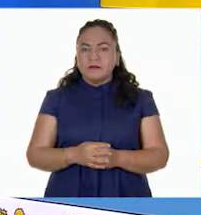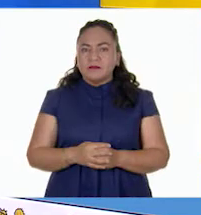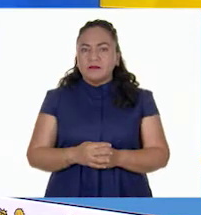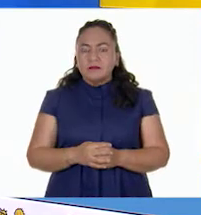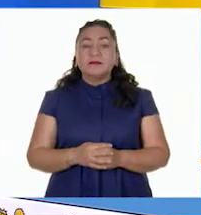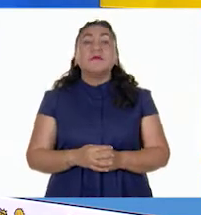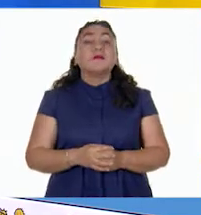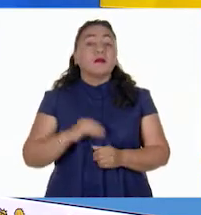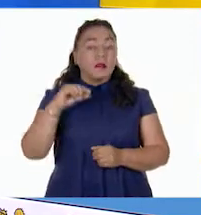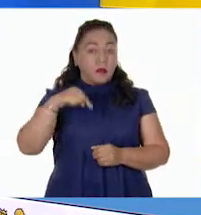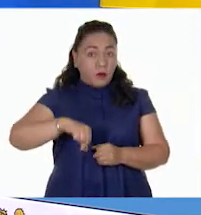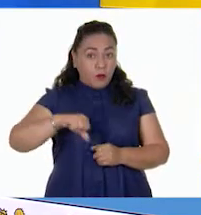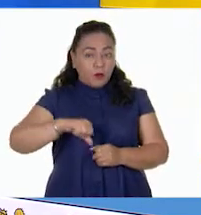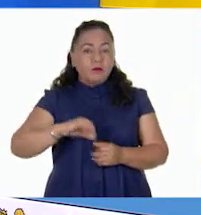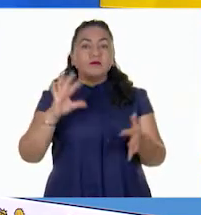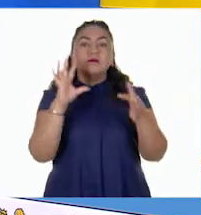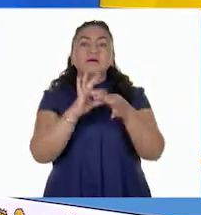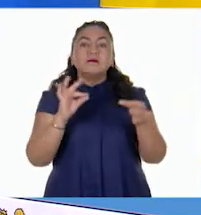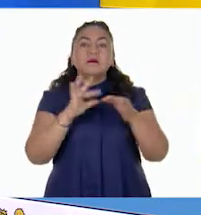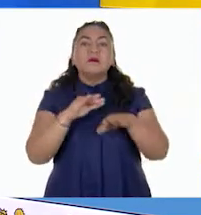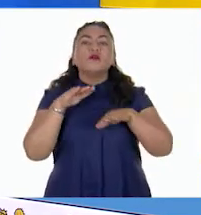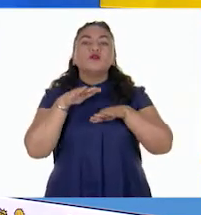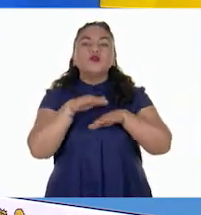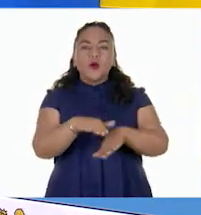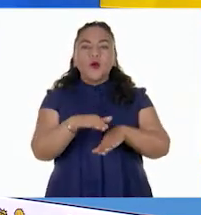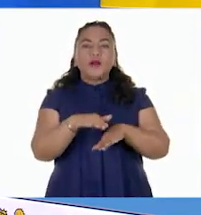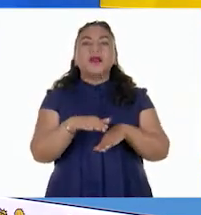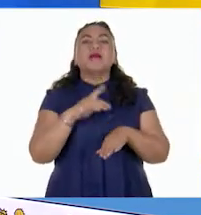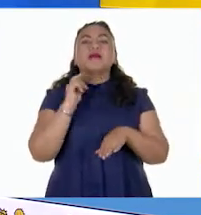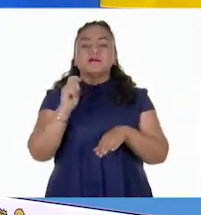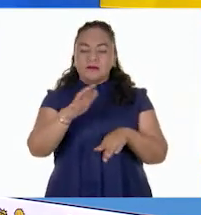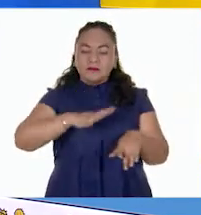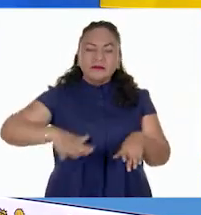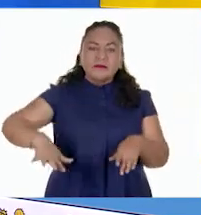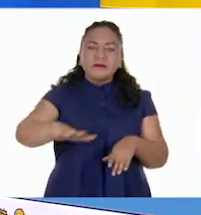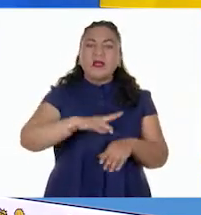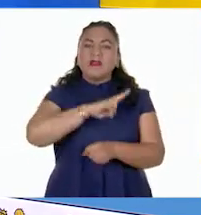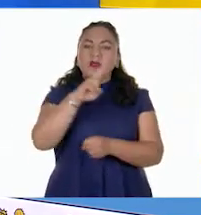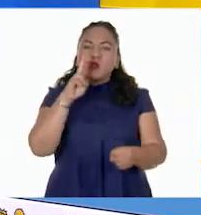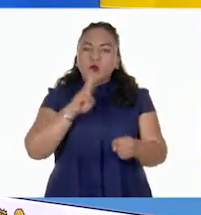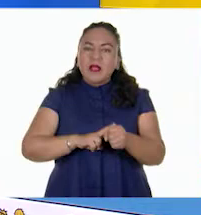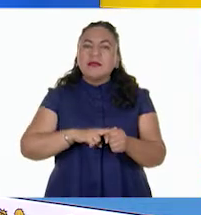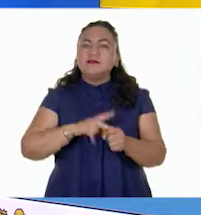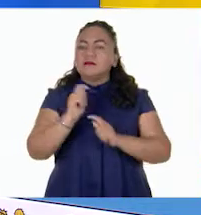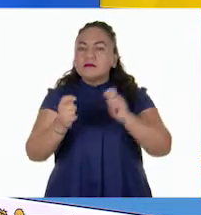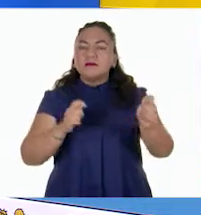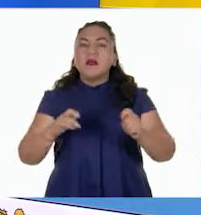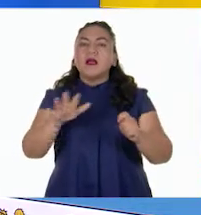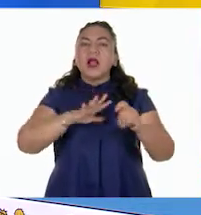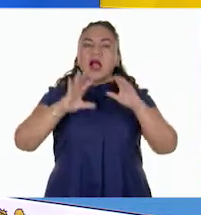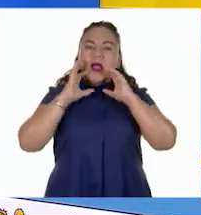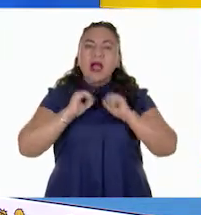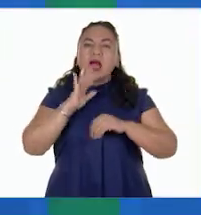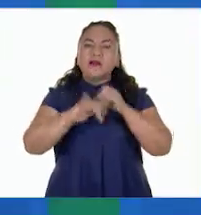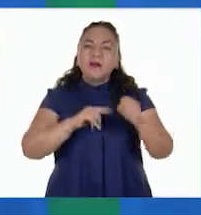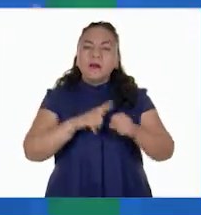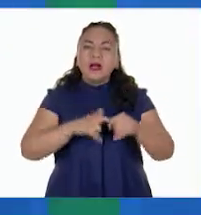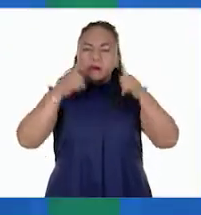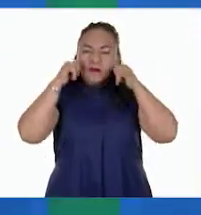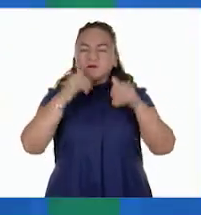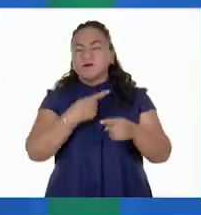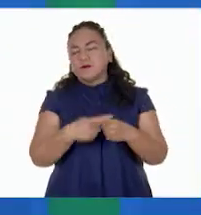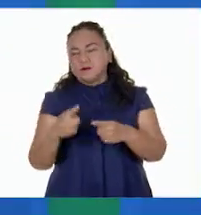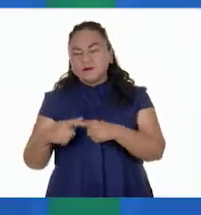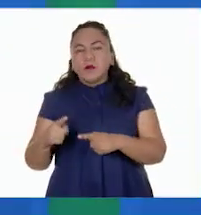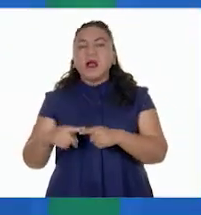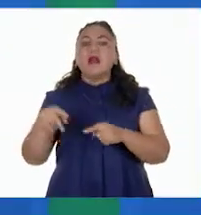analizaremos la relación de los recursos naturales con los espacios agrícolas y ganaderos de los continentes. Ya